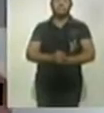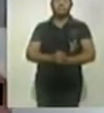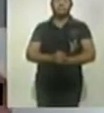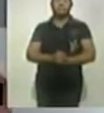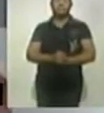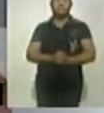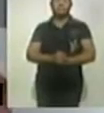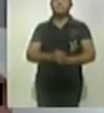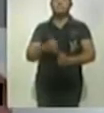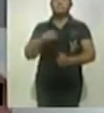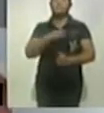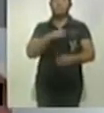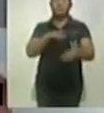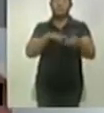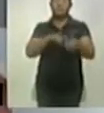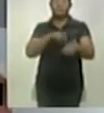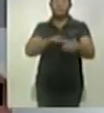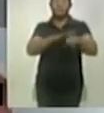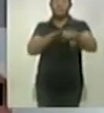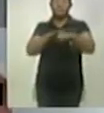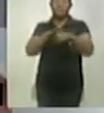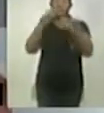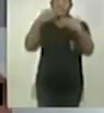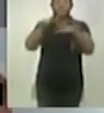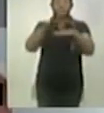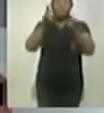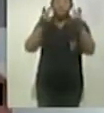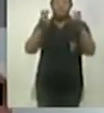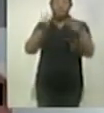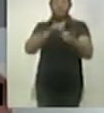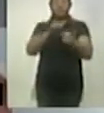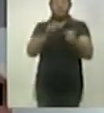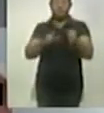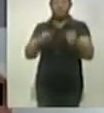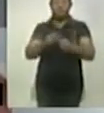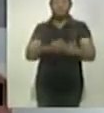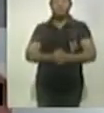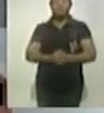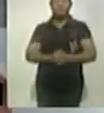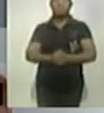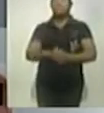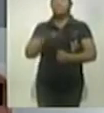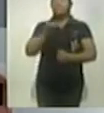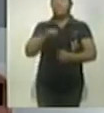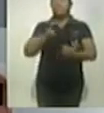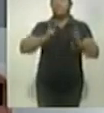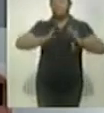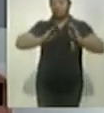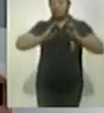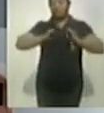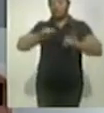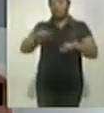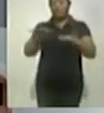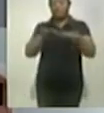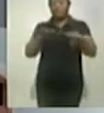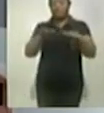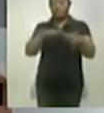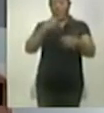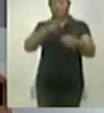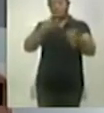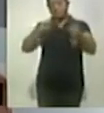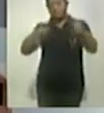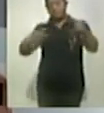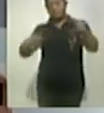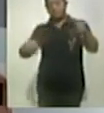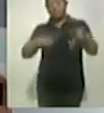Vamos a continuar con más, sobre todo con temas nacionales, porque ante este tema, mantener la calma ante las réplicas del sismo va a ser esencial, así lo